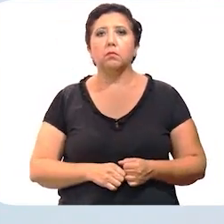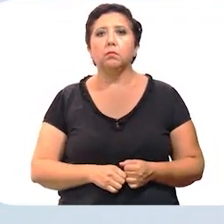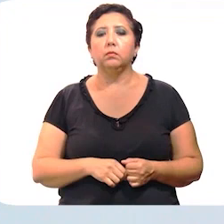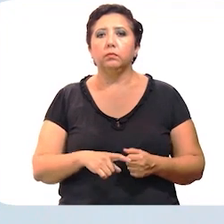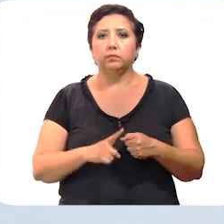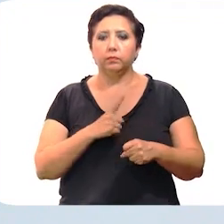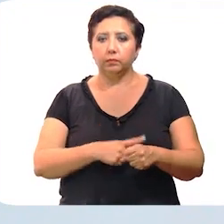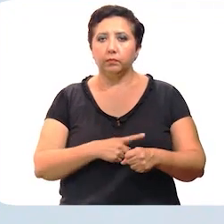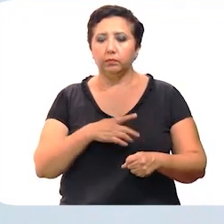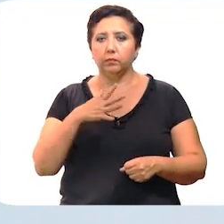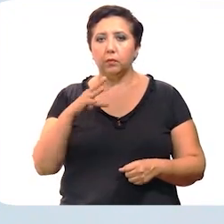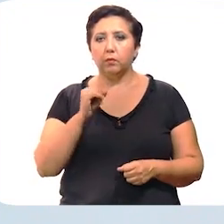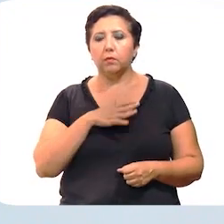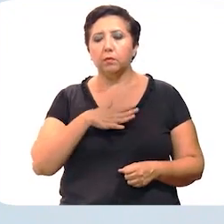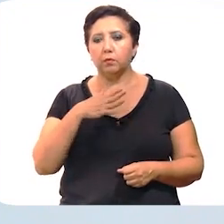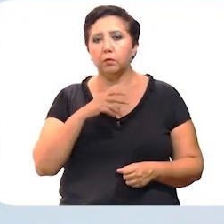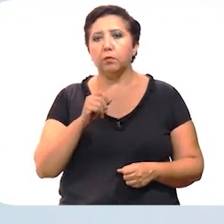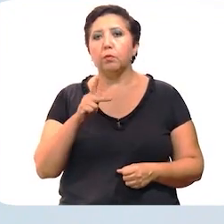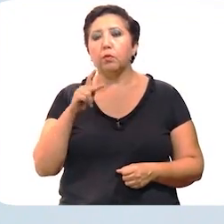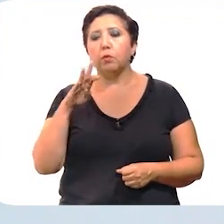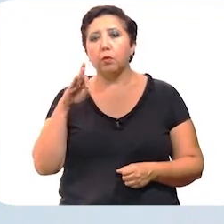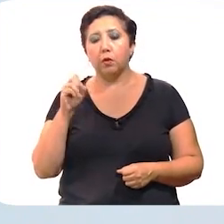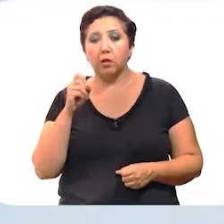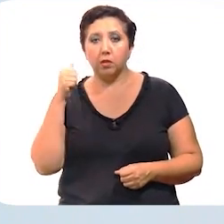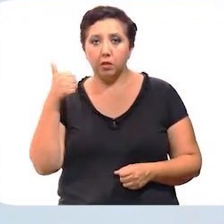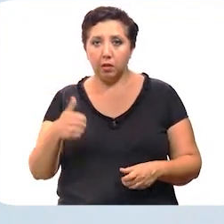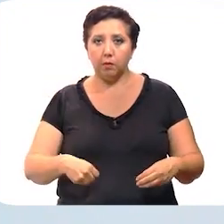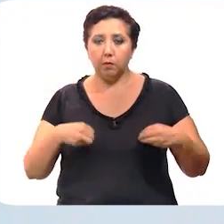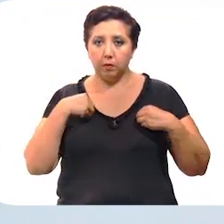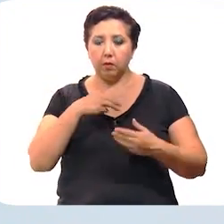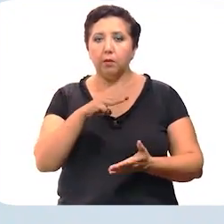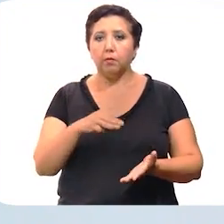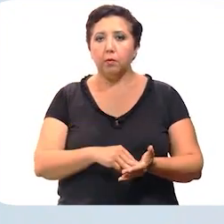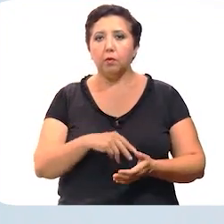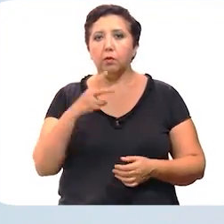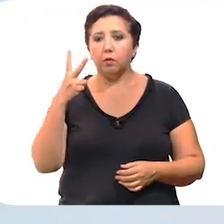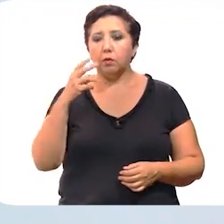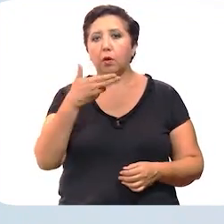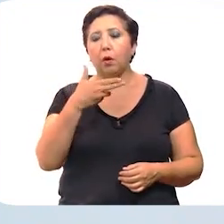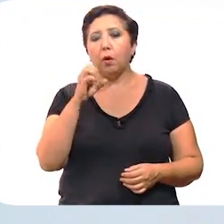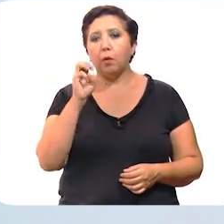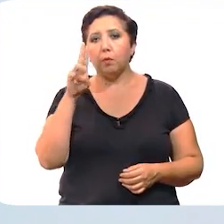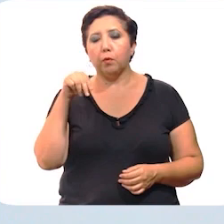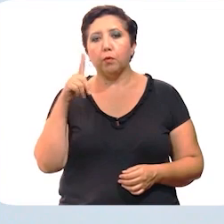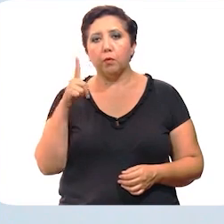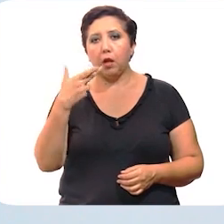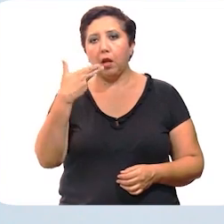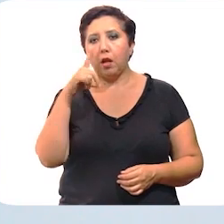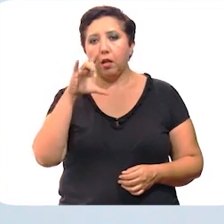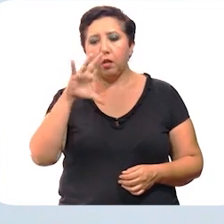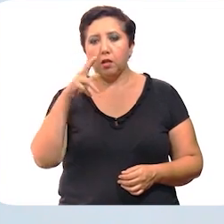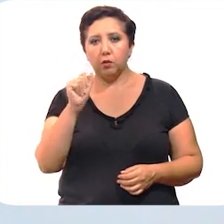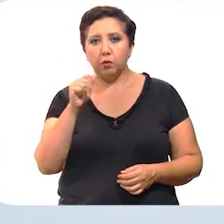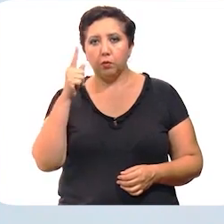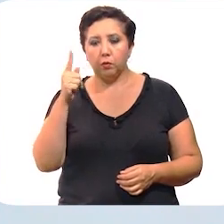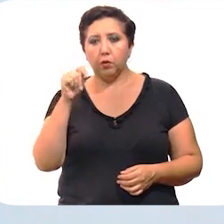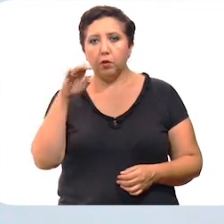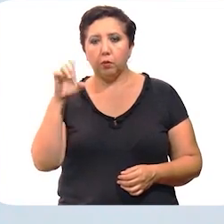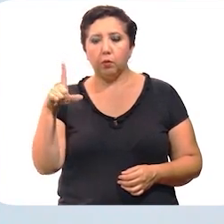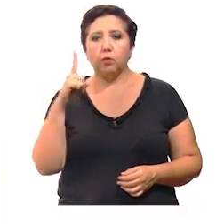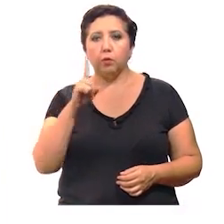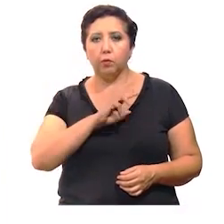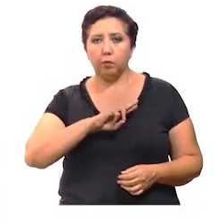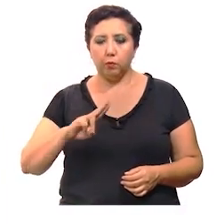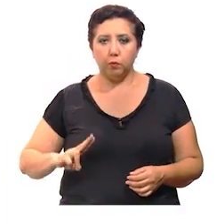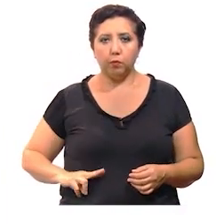e enfermedad pulmonar obstructiva crónica. 6 residían en Mérida, 2 en Homún, 1 en Jalachó, 1 en Ticul y 1 en Humán.